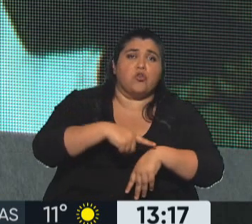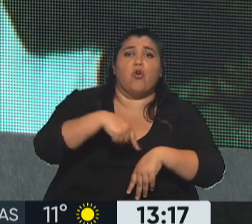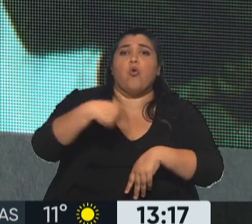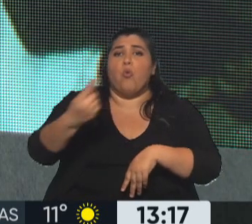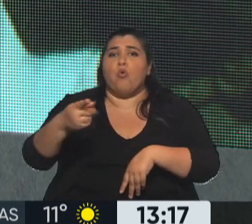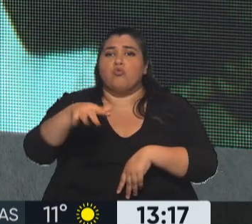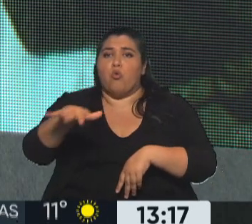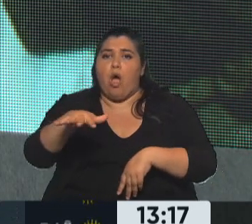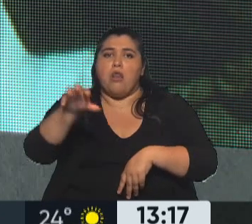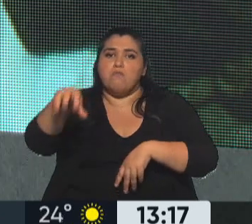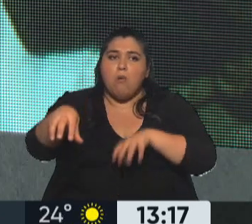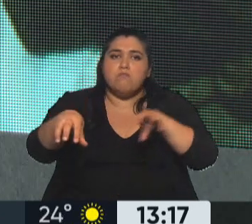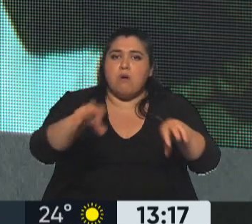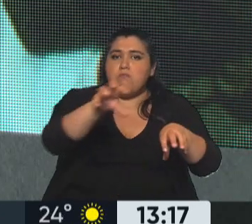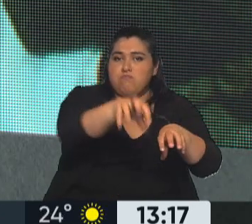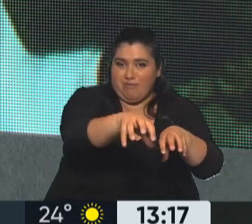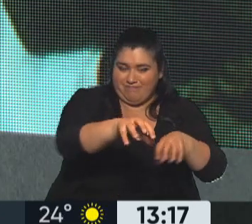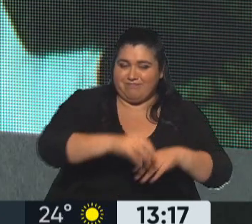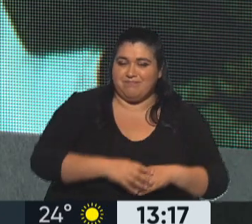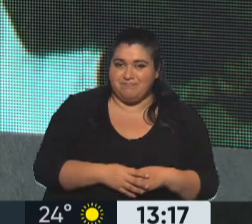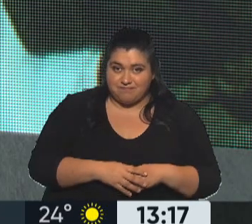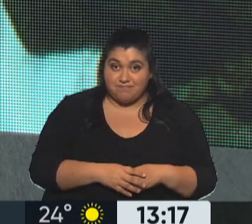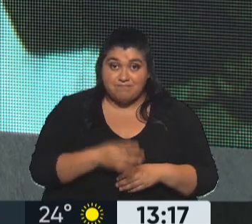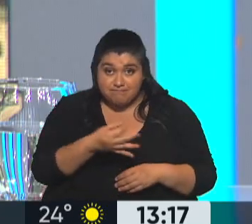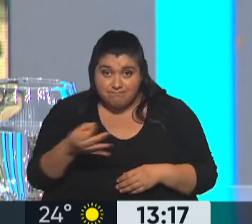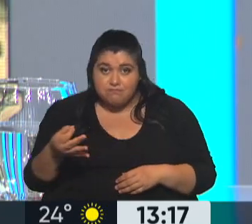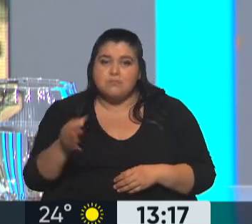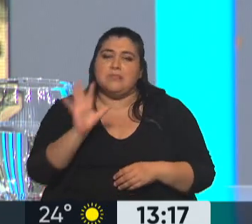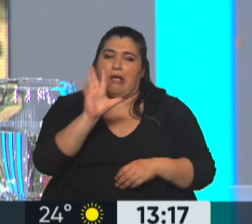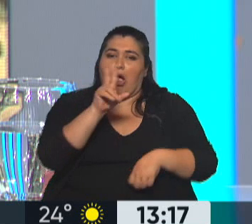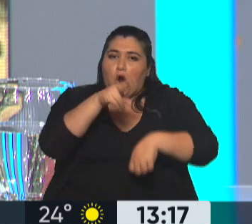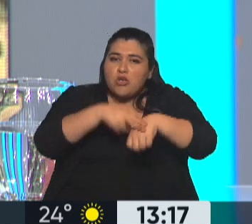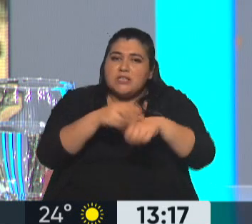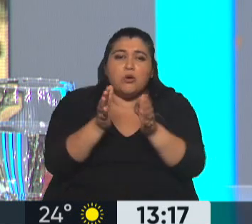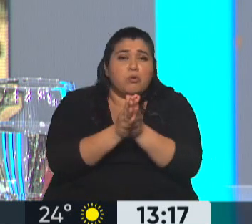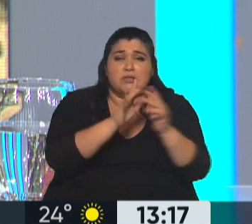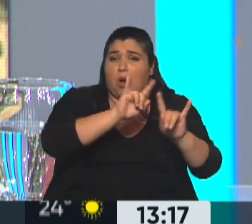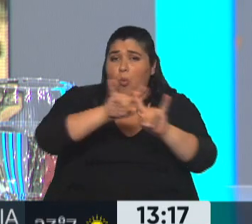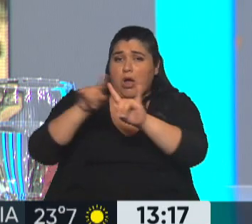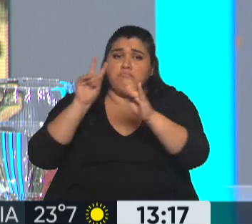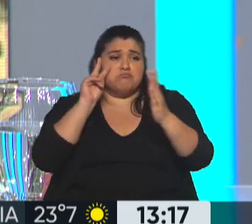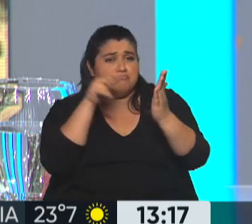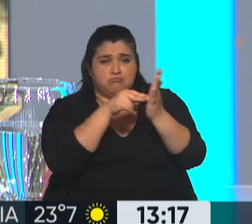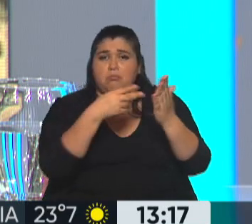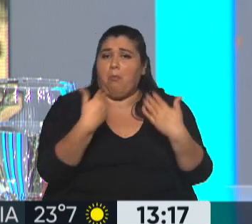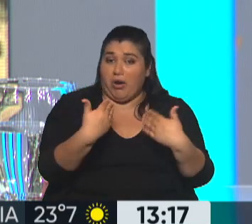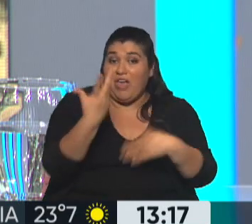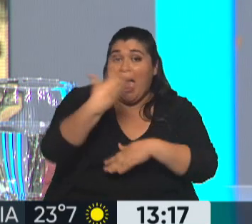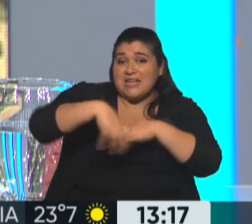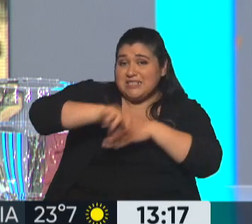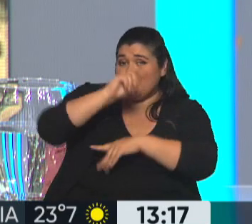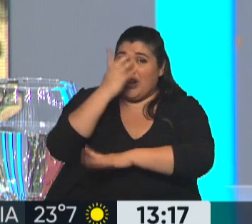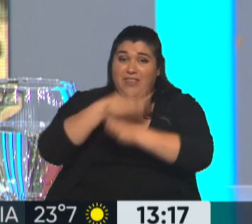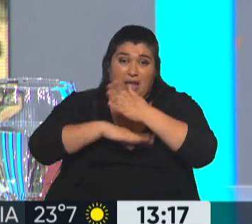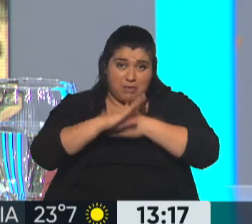donde se lleva a cabo Andis más cerca de la gente. Consejo que sigan todas las redes de la Agencia Nacional de Discapacidad, que ahí van